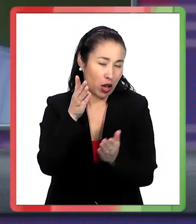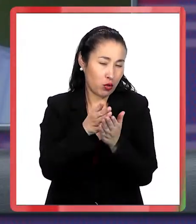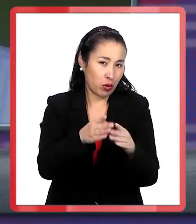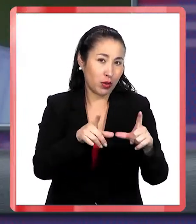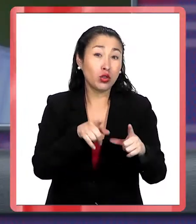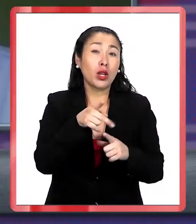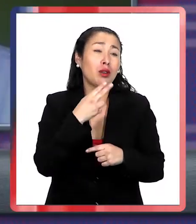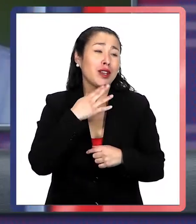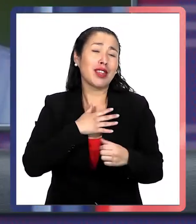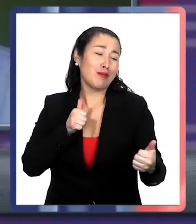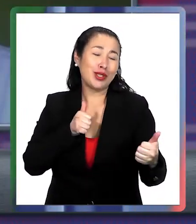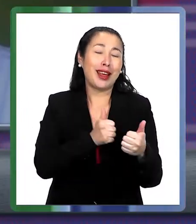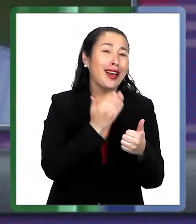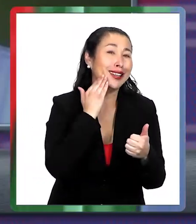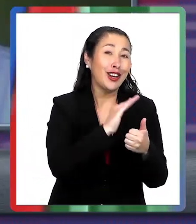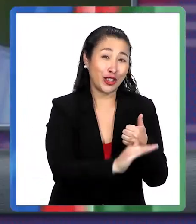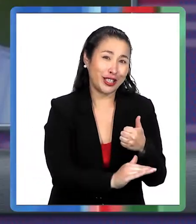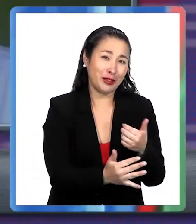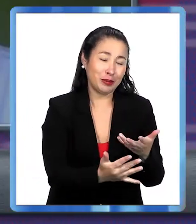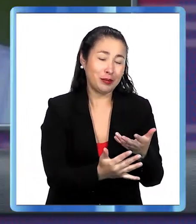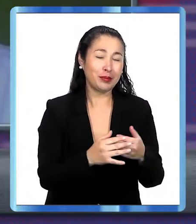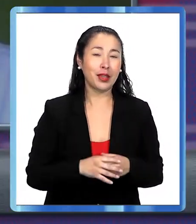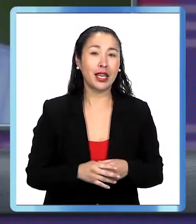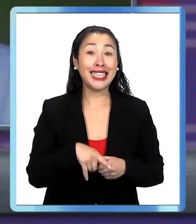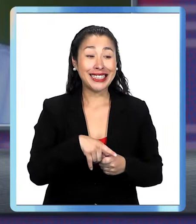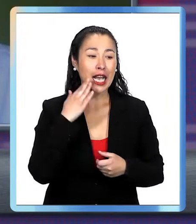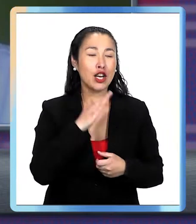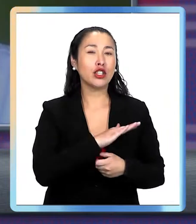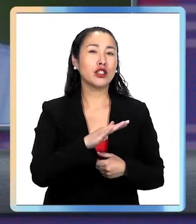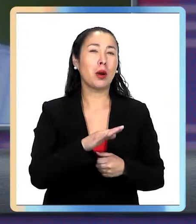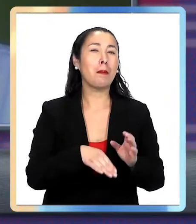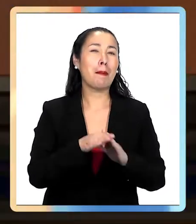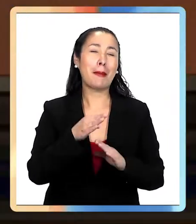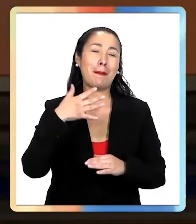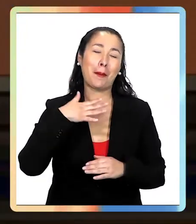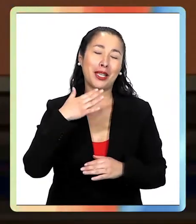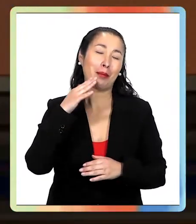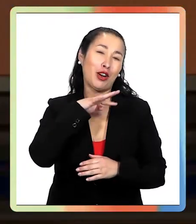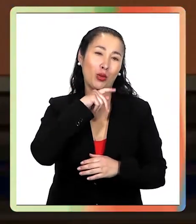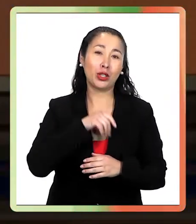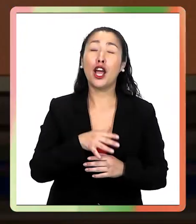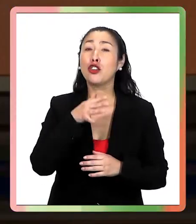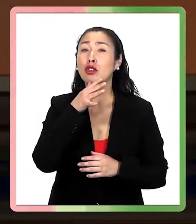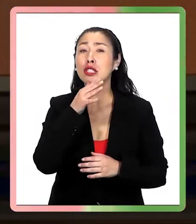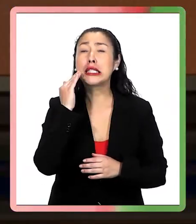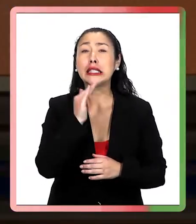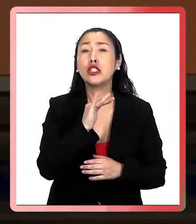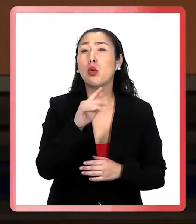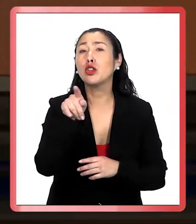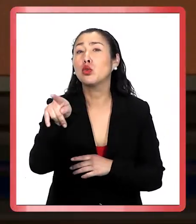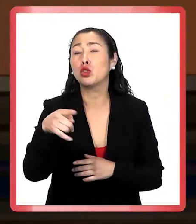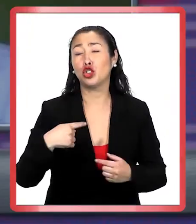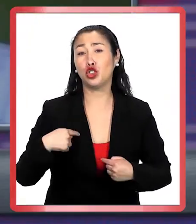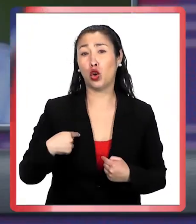vida bastante cercana con los niños y es una de las partes más importantes para los adultos, los niños. Bueno, Raúl, yo no sé cuántos